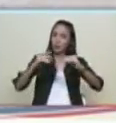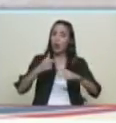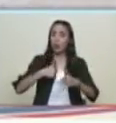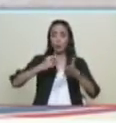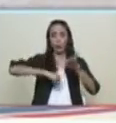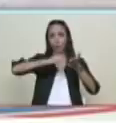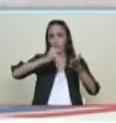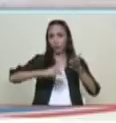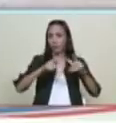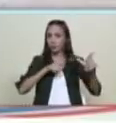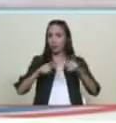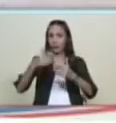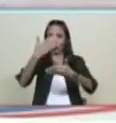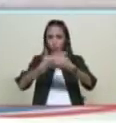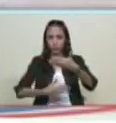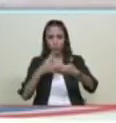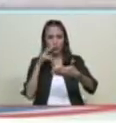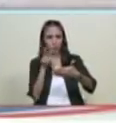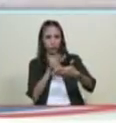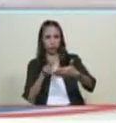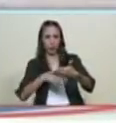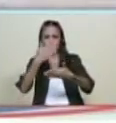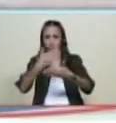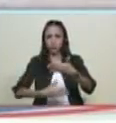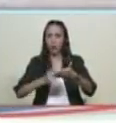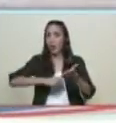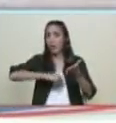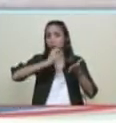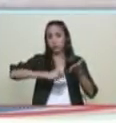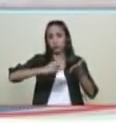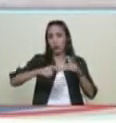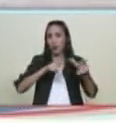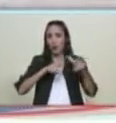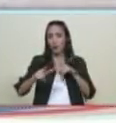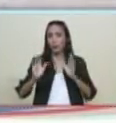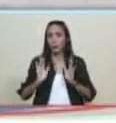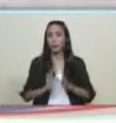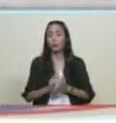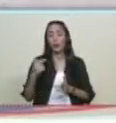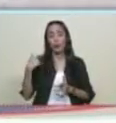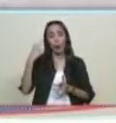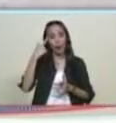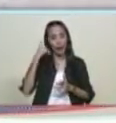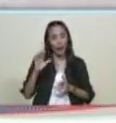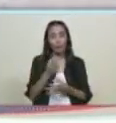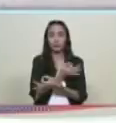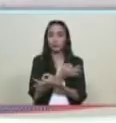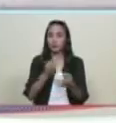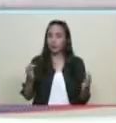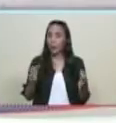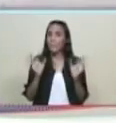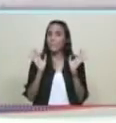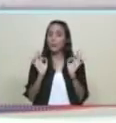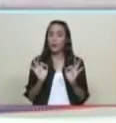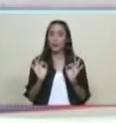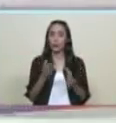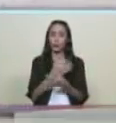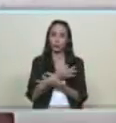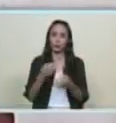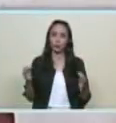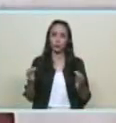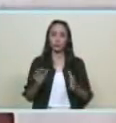firmé el acuerdo de Santo Domingo el día de ayer y verdaderamente me parece un acuerdo extraordinario